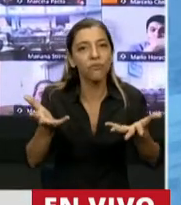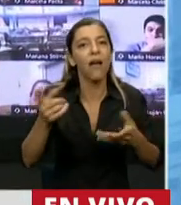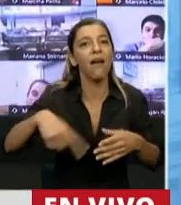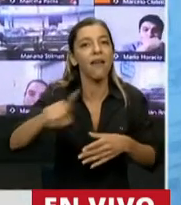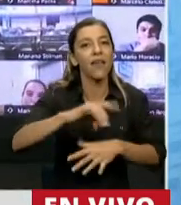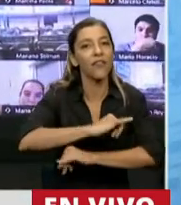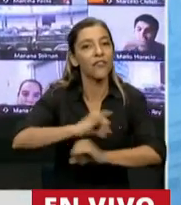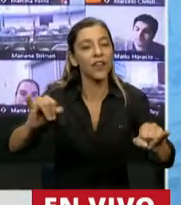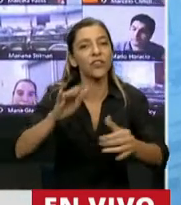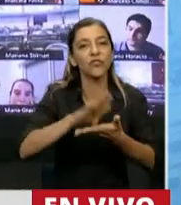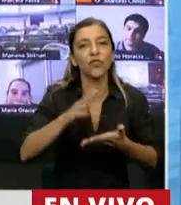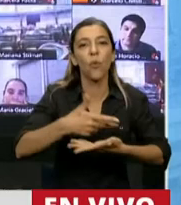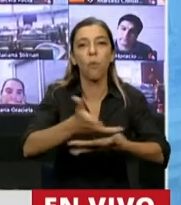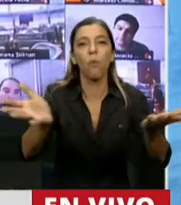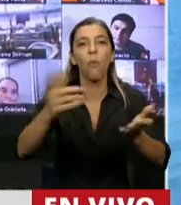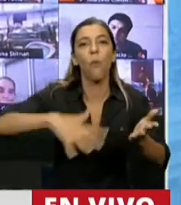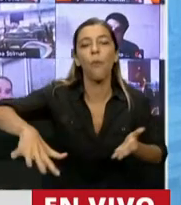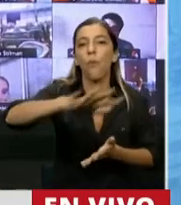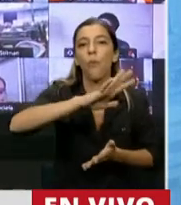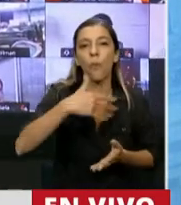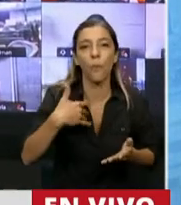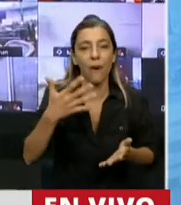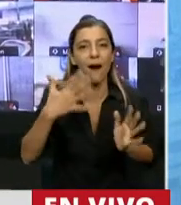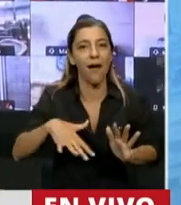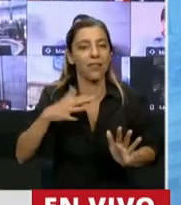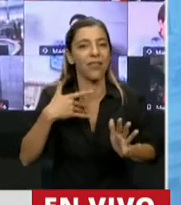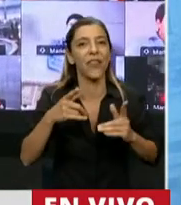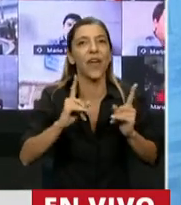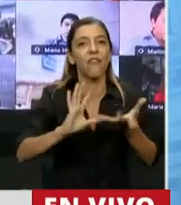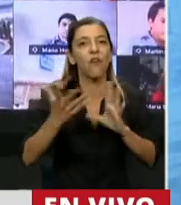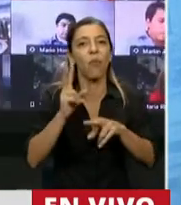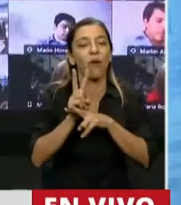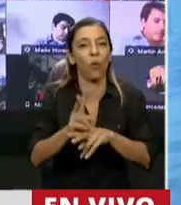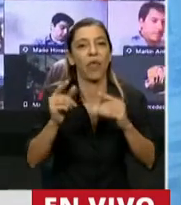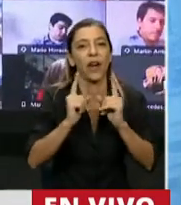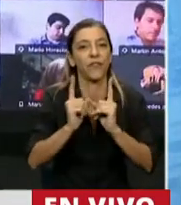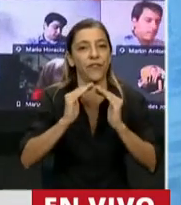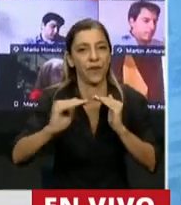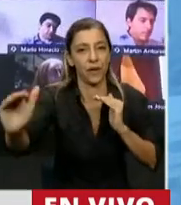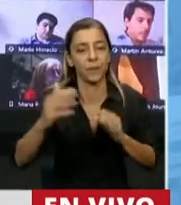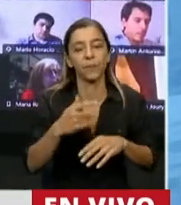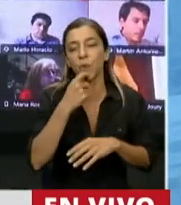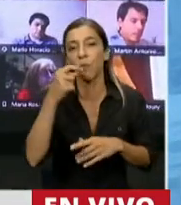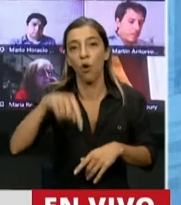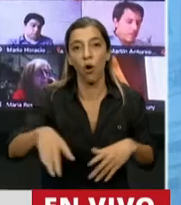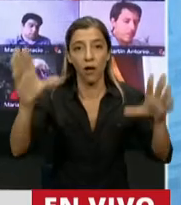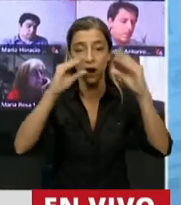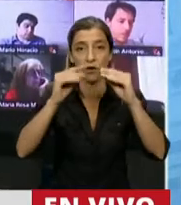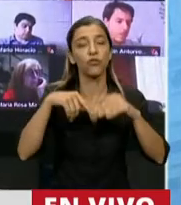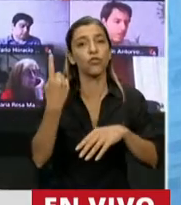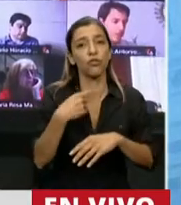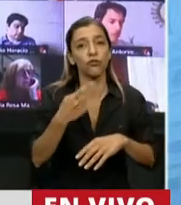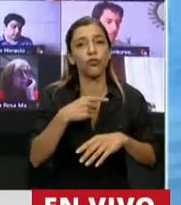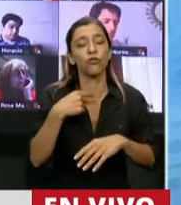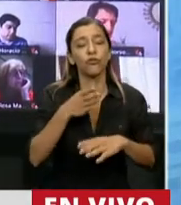adquisición pública que sean sostenibles. Mire, hoy fuimos a almorzar, algunos a cenar aquí en el Bajo Recinto y nos encontramos con